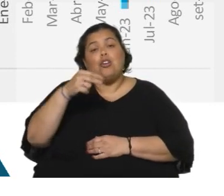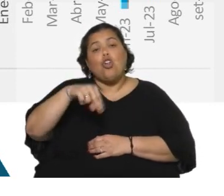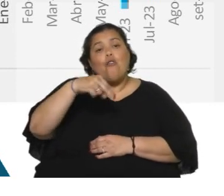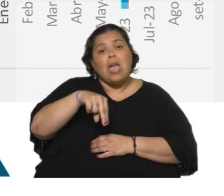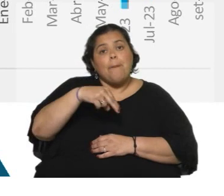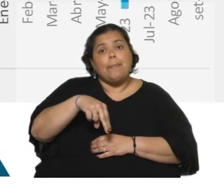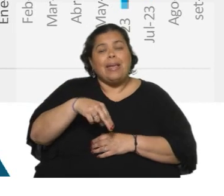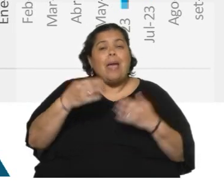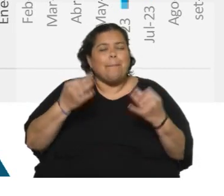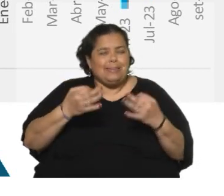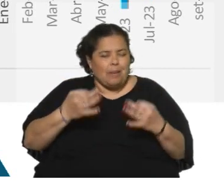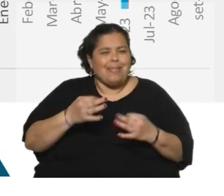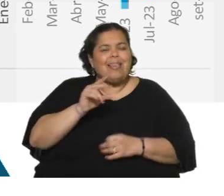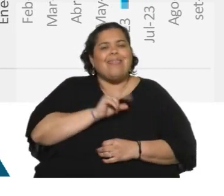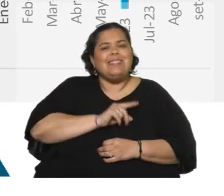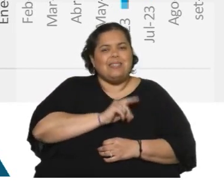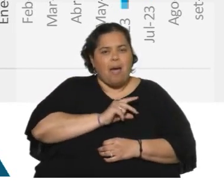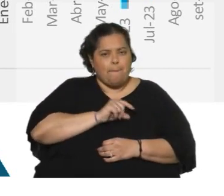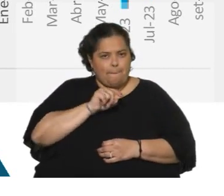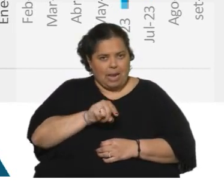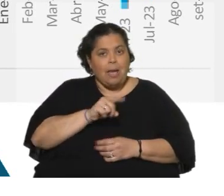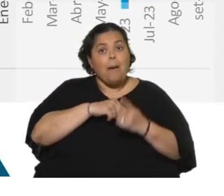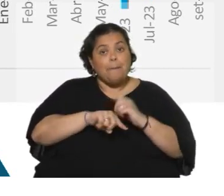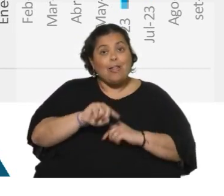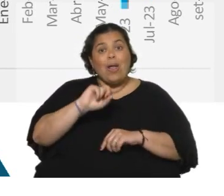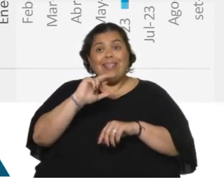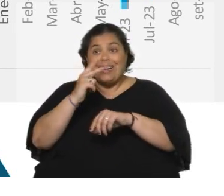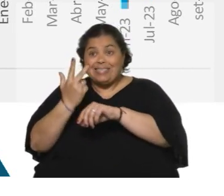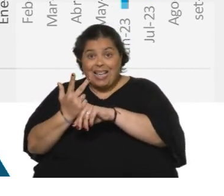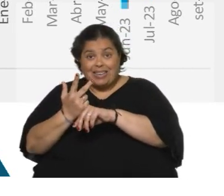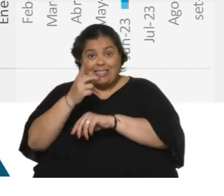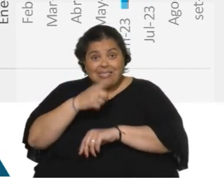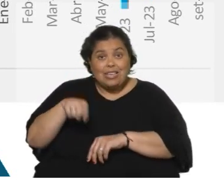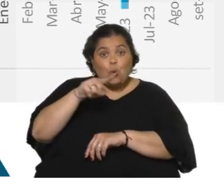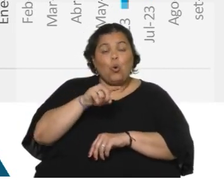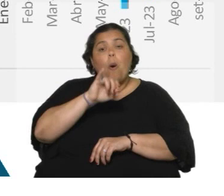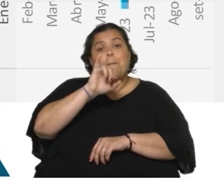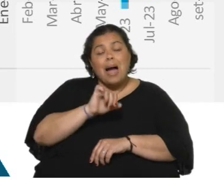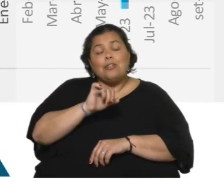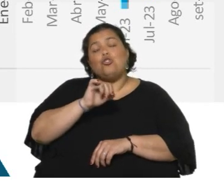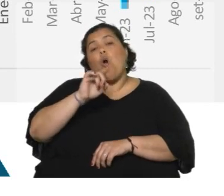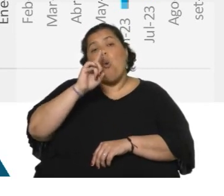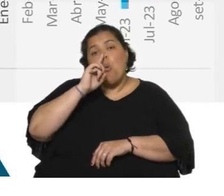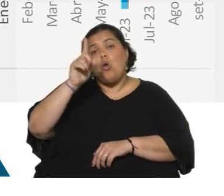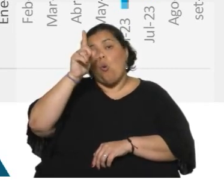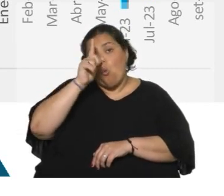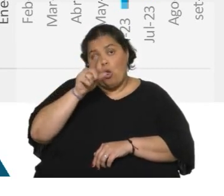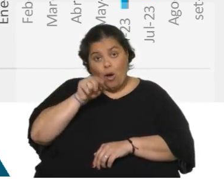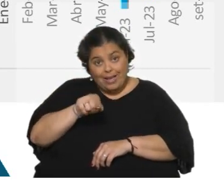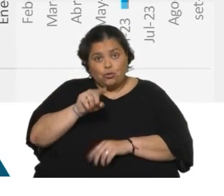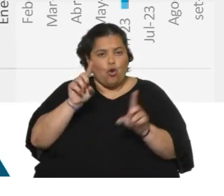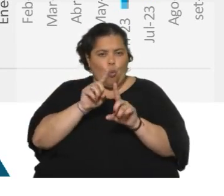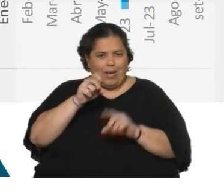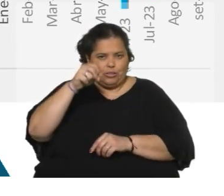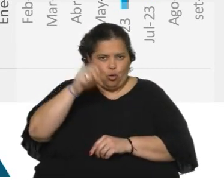en particular, el mes de diciembre. Pero el tercer círculo es mayo, junio y julio. Un hecho inusual.